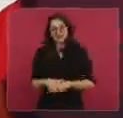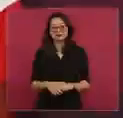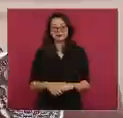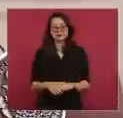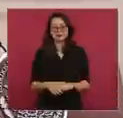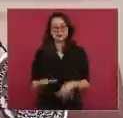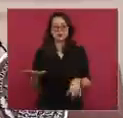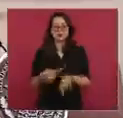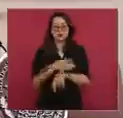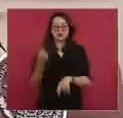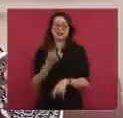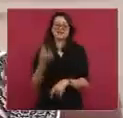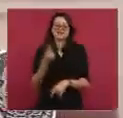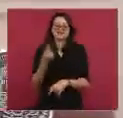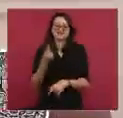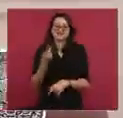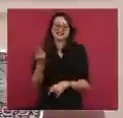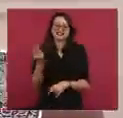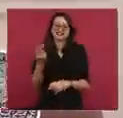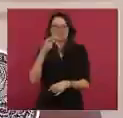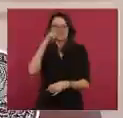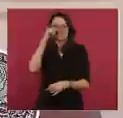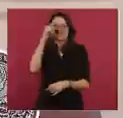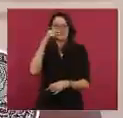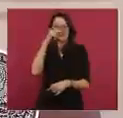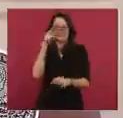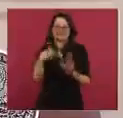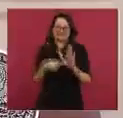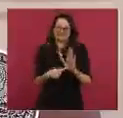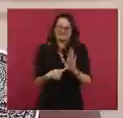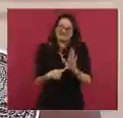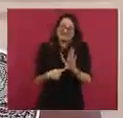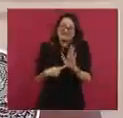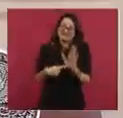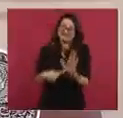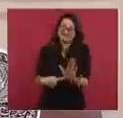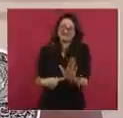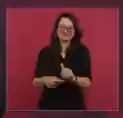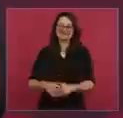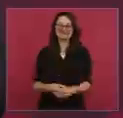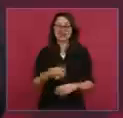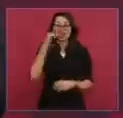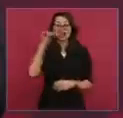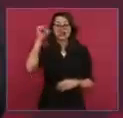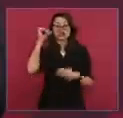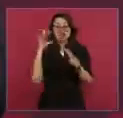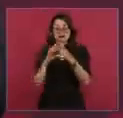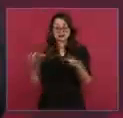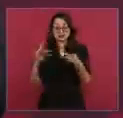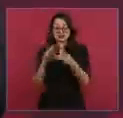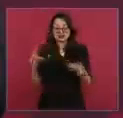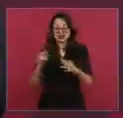ayer decía yo que el poder es humildad, pero ayuda